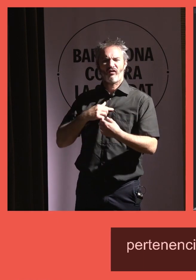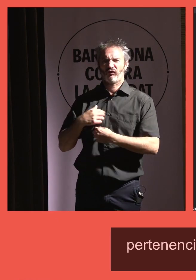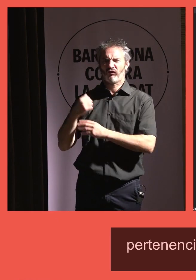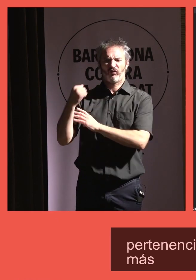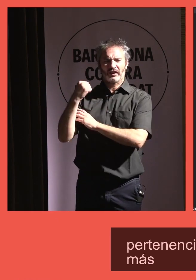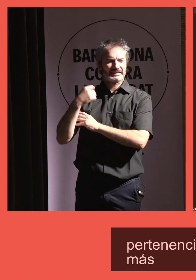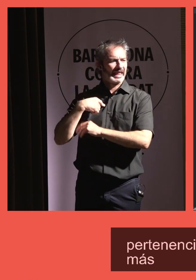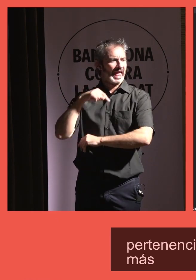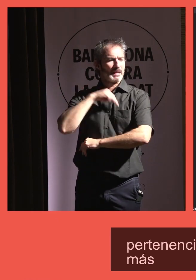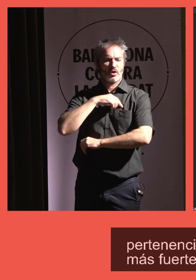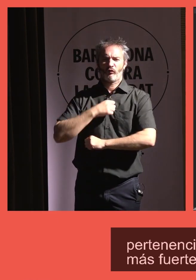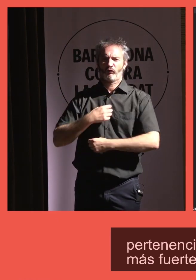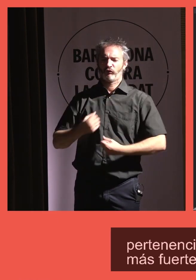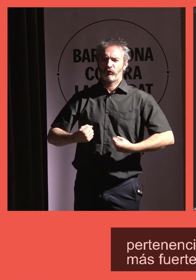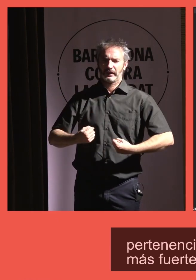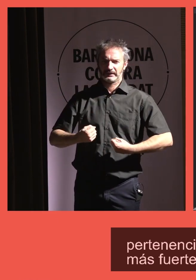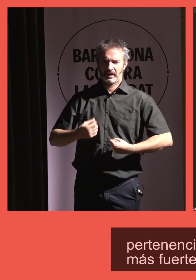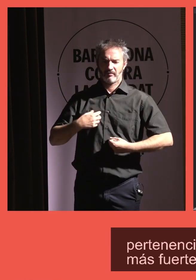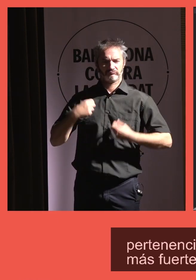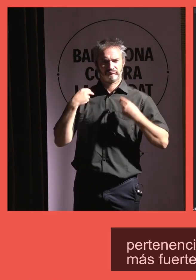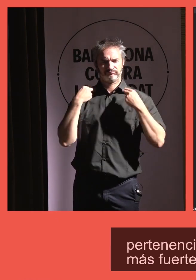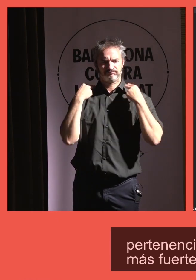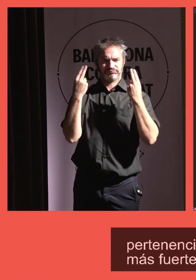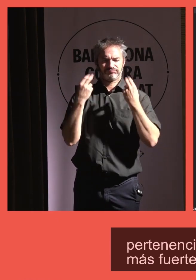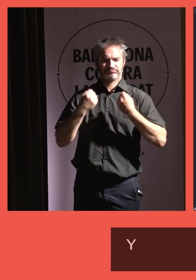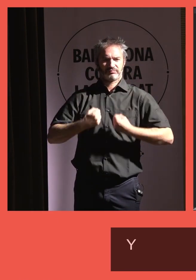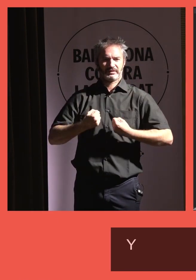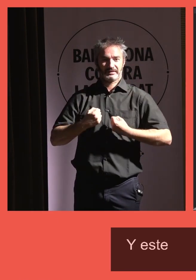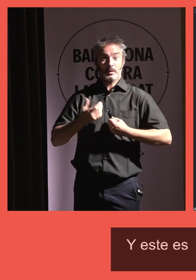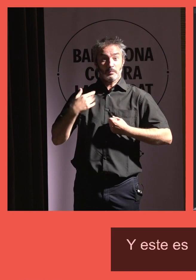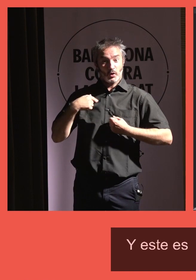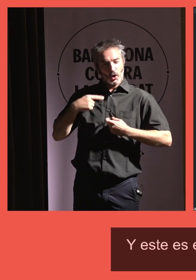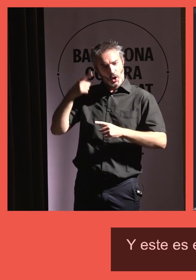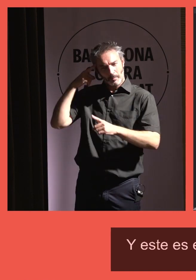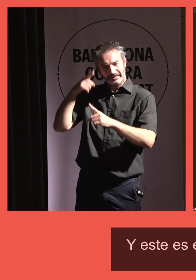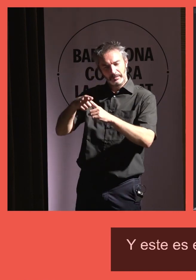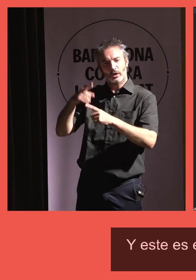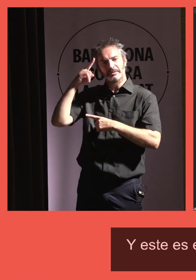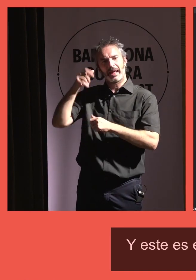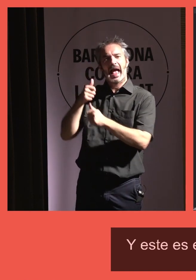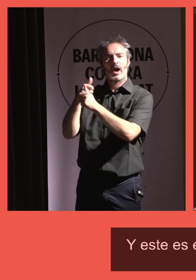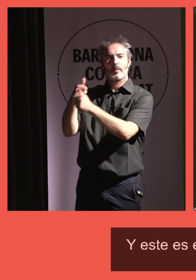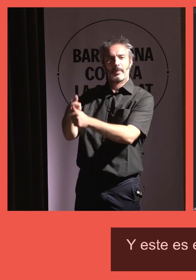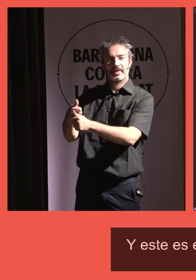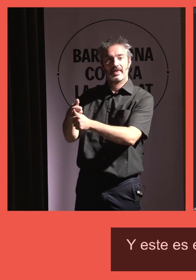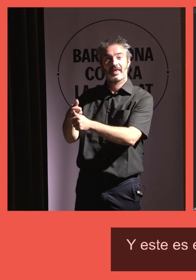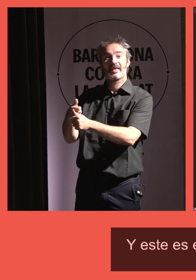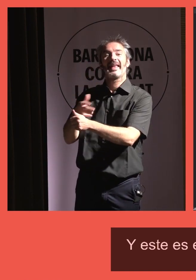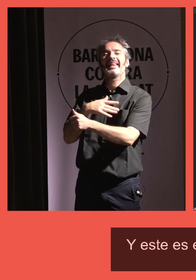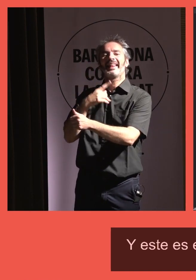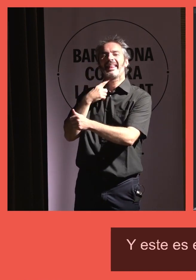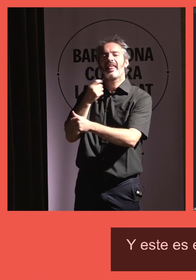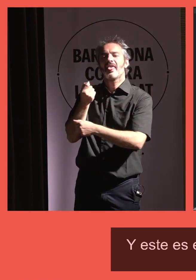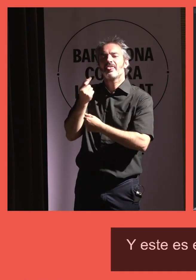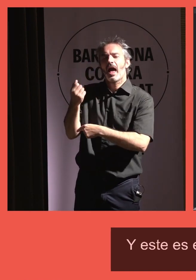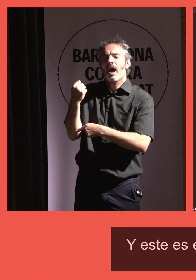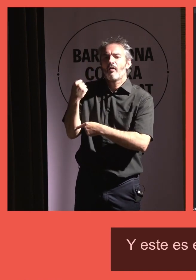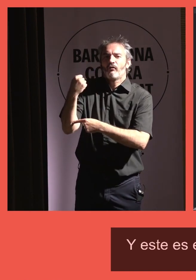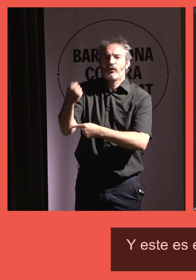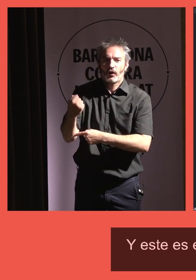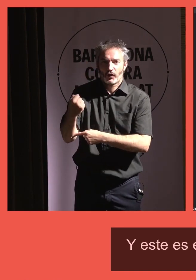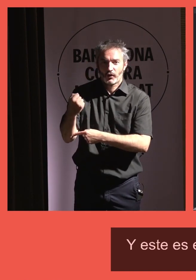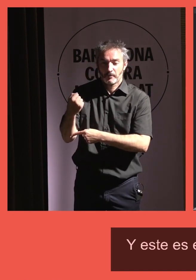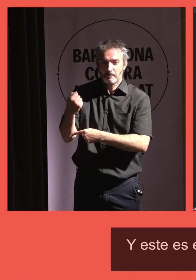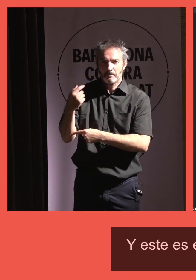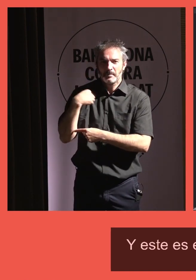fuertes emocionalmente. Y ese es el núcleo de nuestro programa Salamanca Acompaña. Por lo tanto, el fortalecer, que lo decía ayer Vico